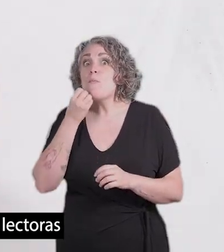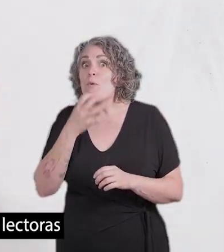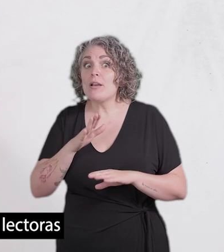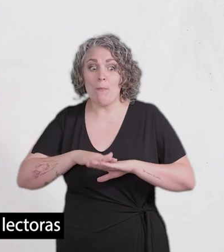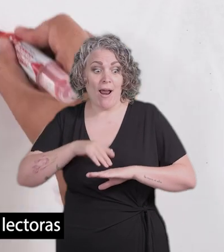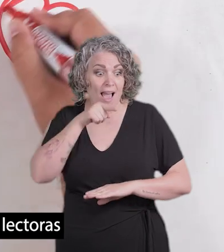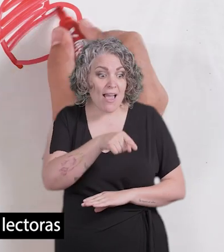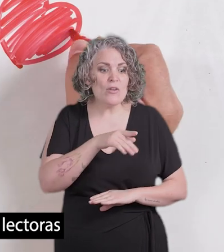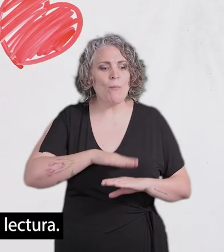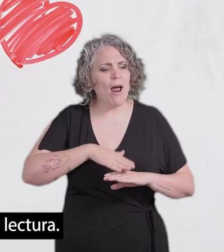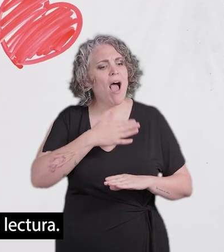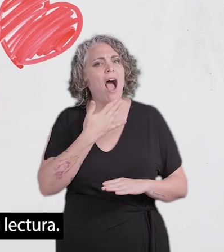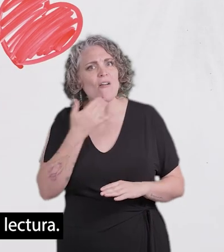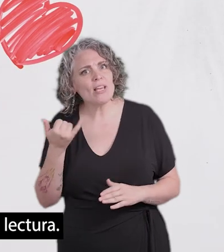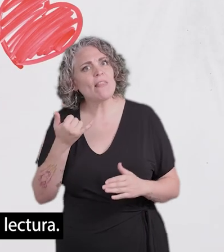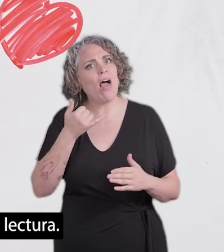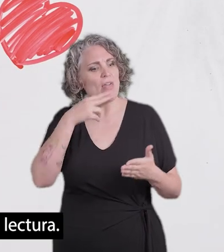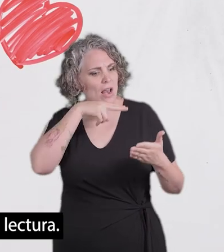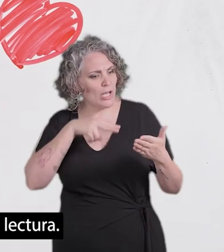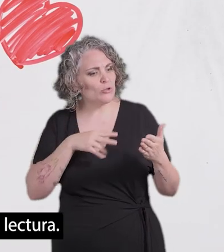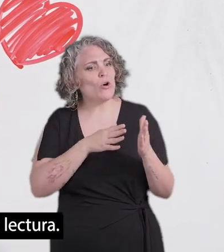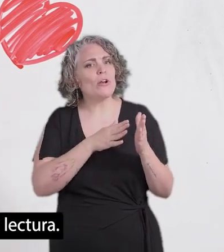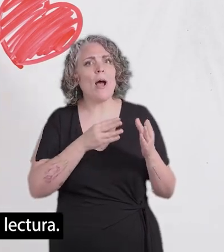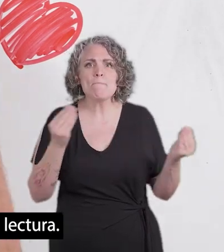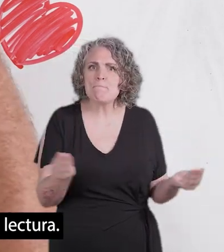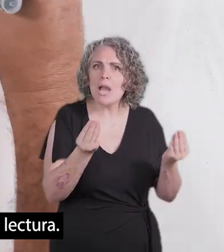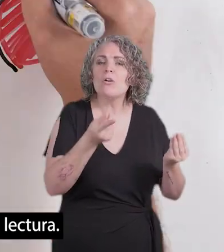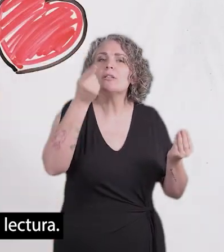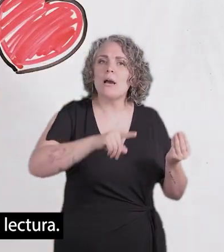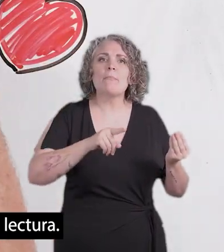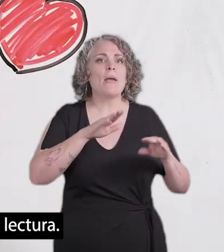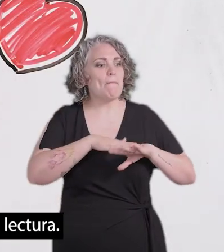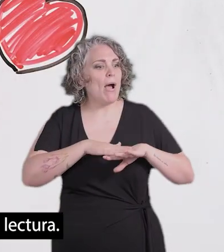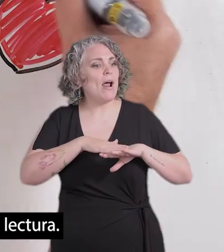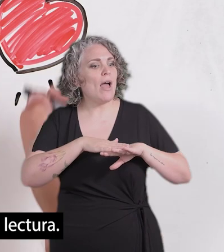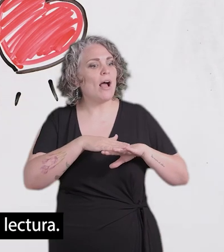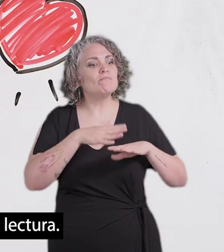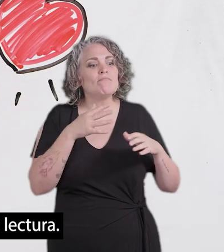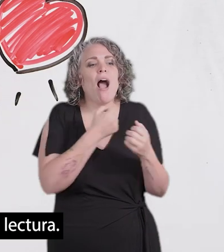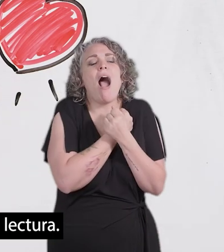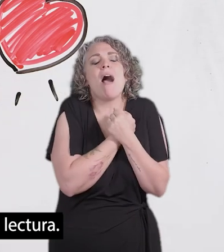habilidades lectoras y sobre todo para fomentar su amor por la lectura.